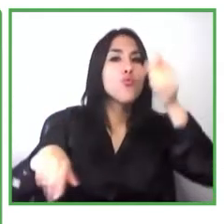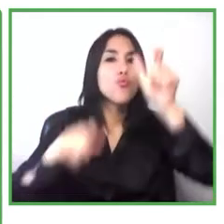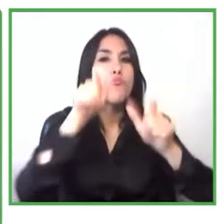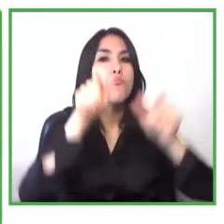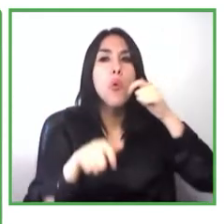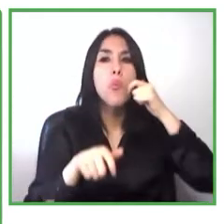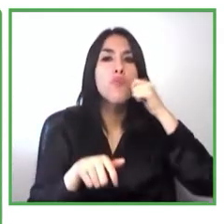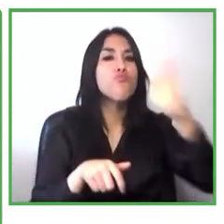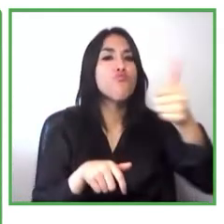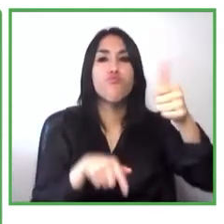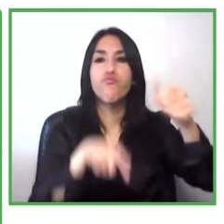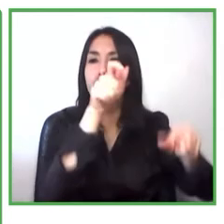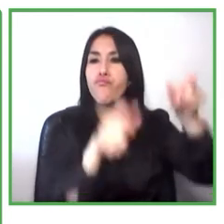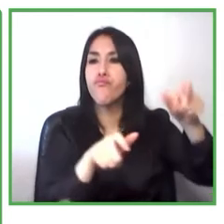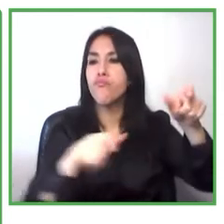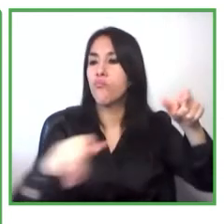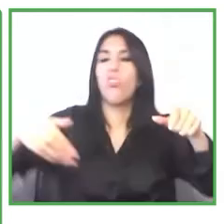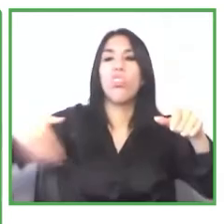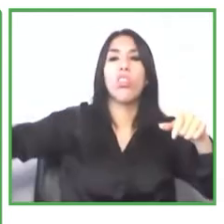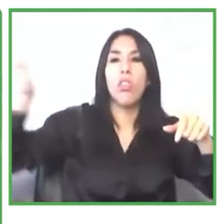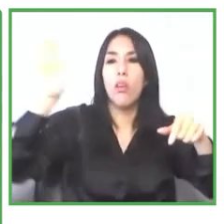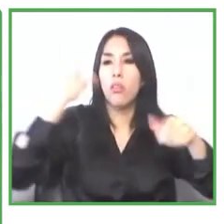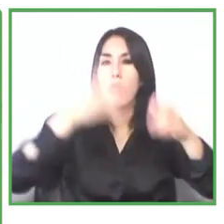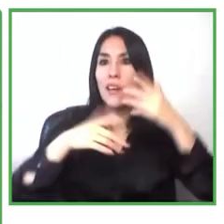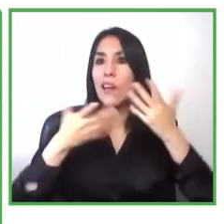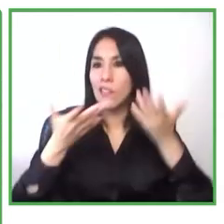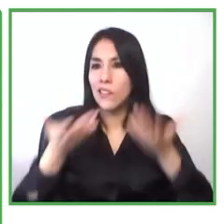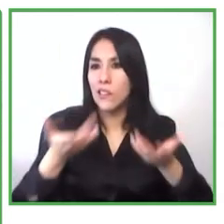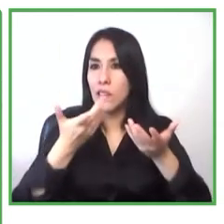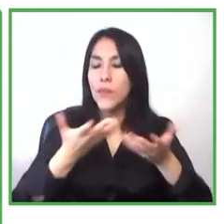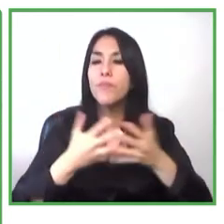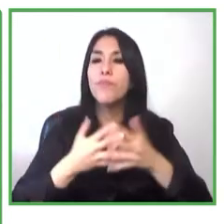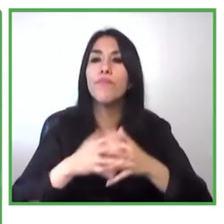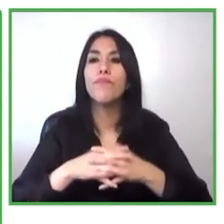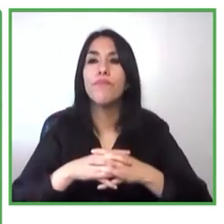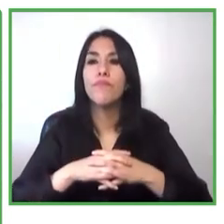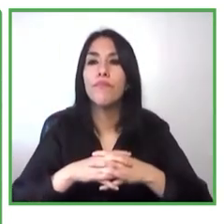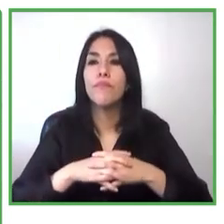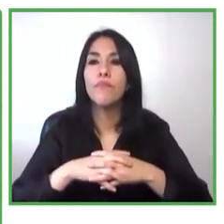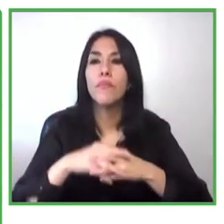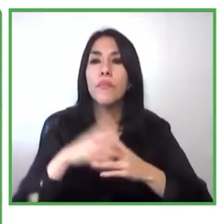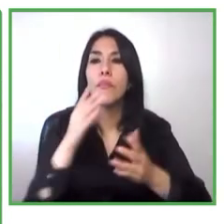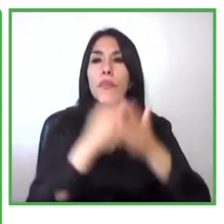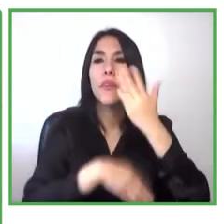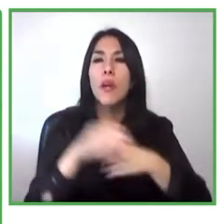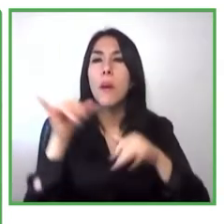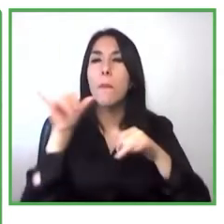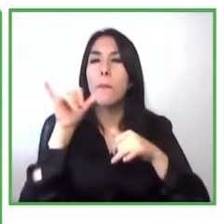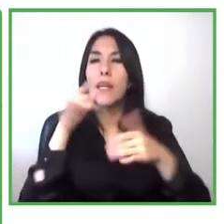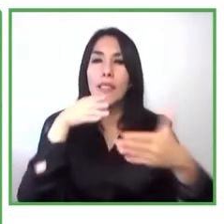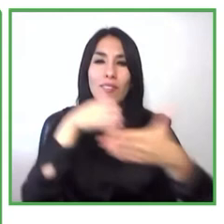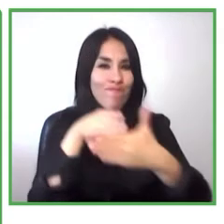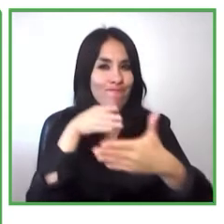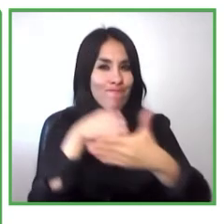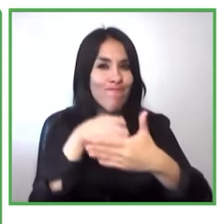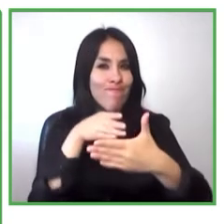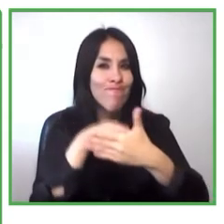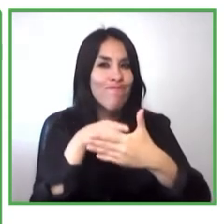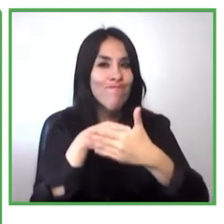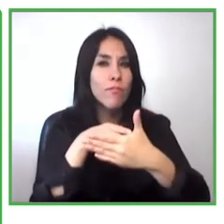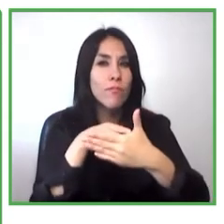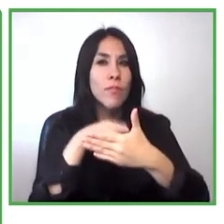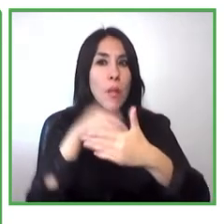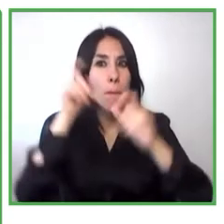discapacidad no solamente es una barrera para acceder a los programas pero también una barrera para que el proyecto pueda